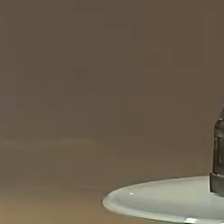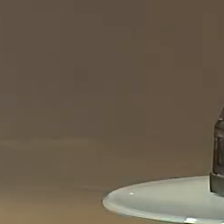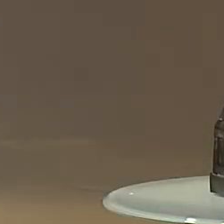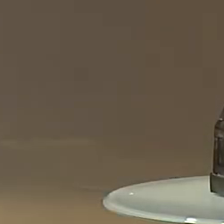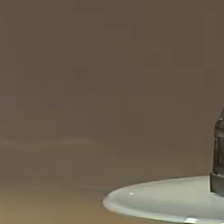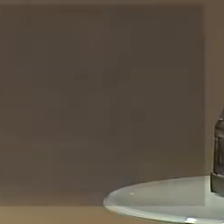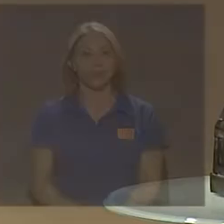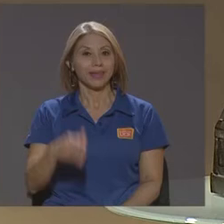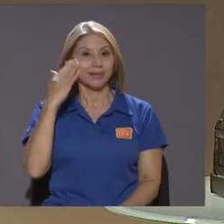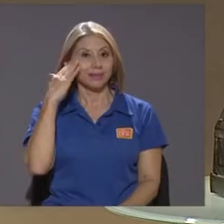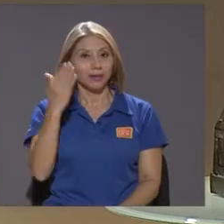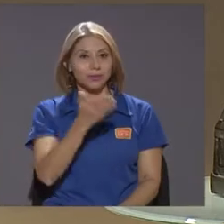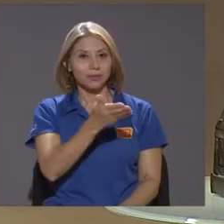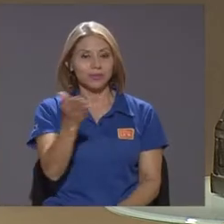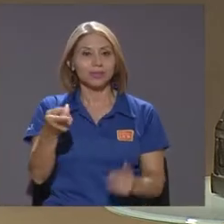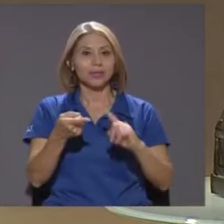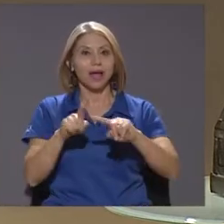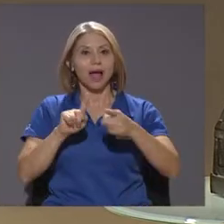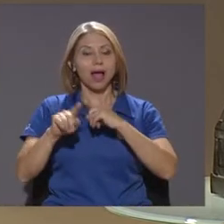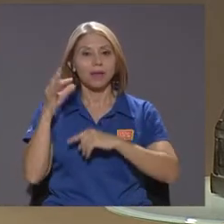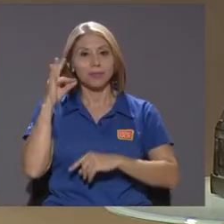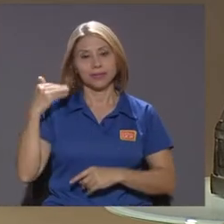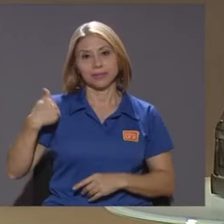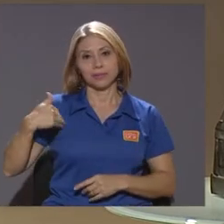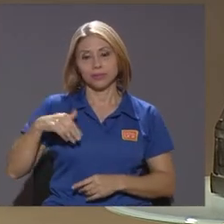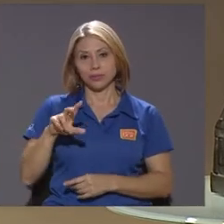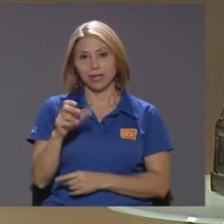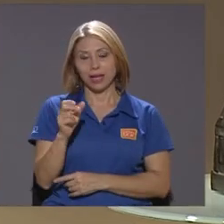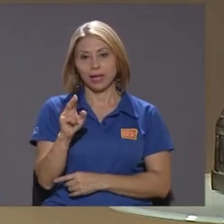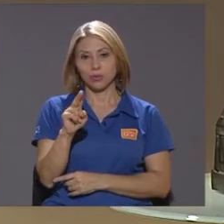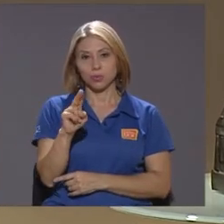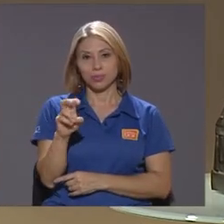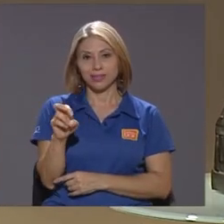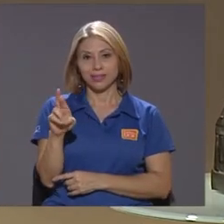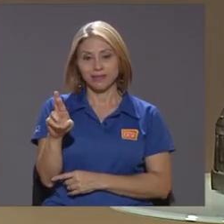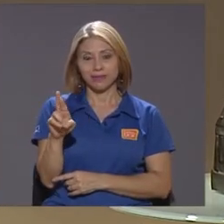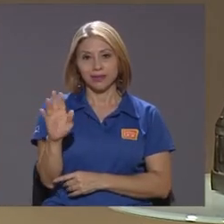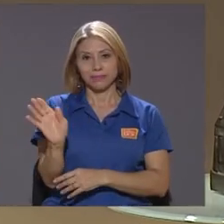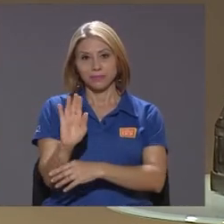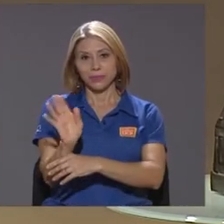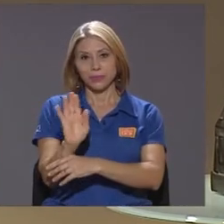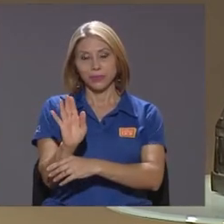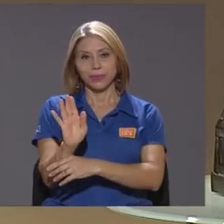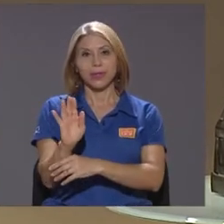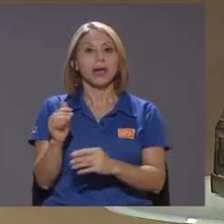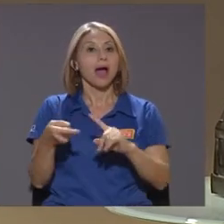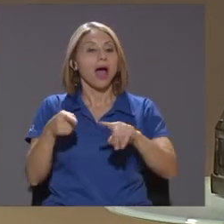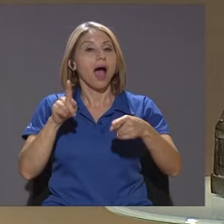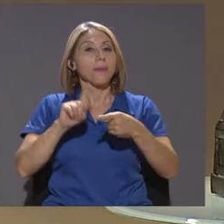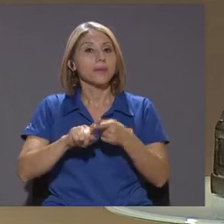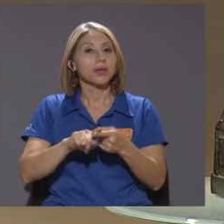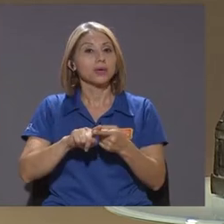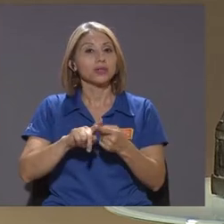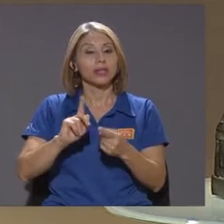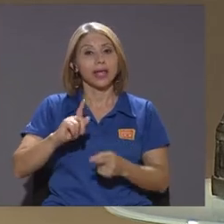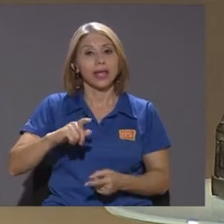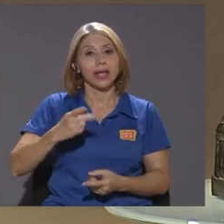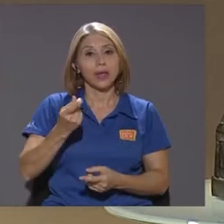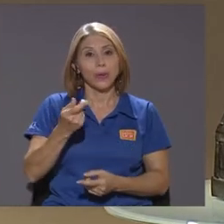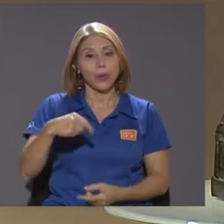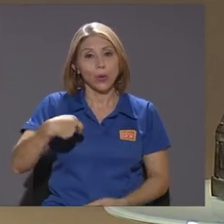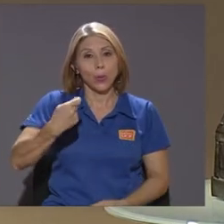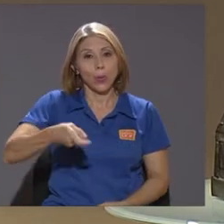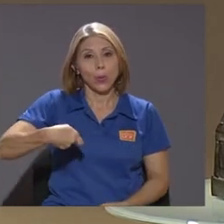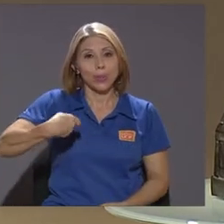Los saludamos amigas y amigos de Canal UCR y sobre todo amigos que cotizan para su jubilación